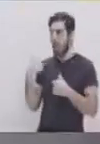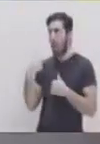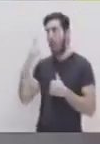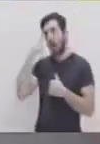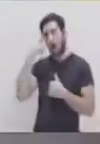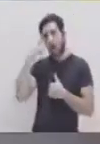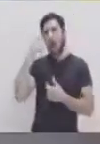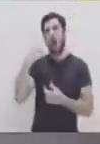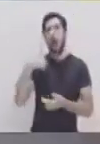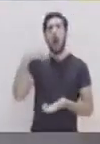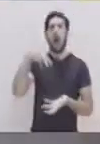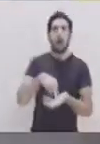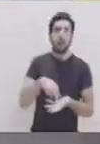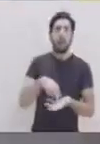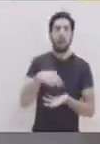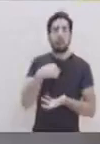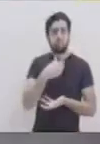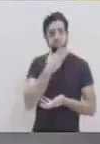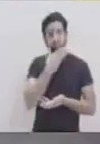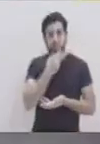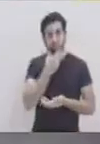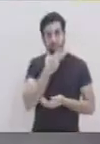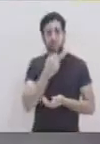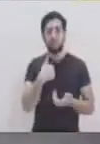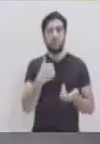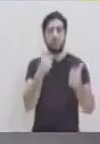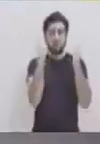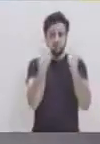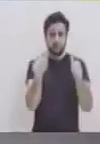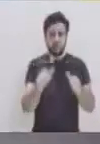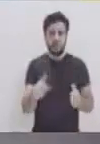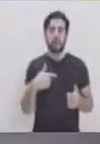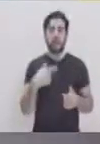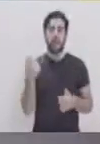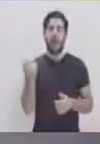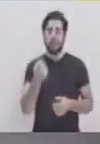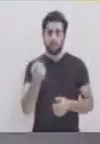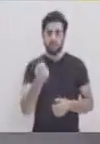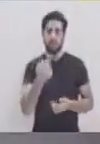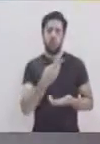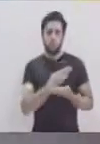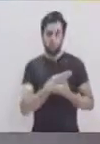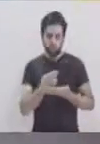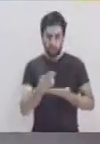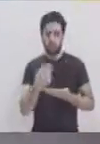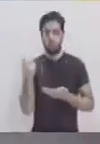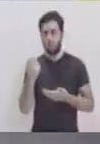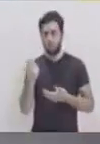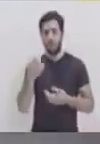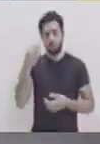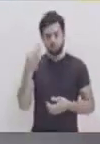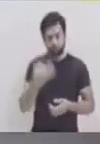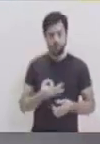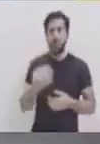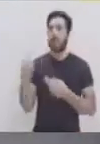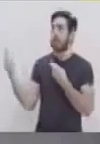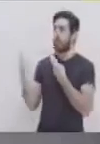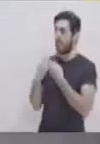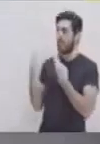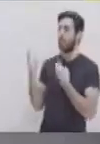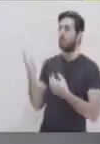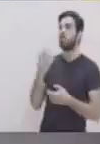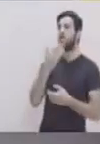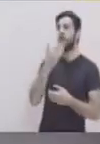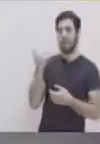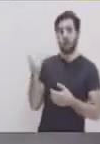podríamos tratar de poner los pies sobre la tierra y analizar bien esa situación para poder ofrecer una amistad sincera y una amistad